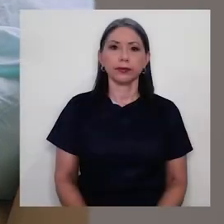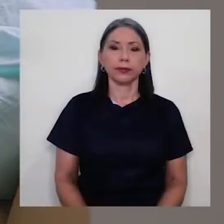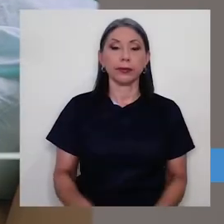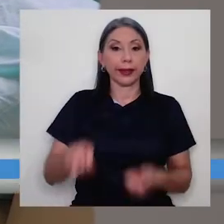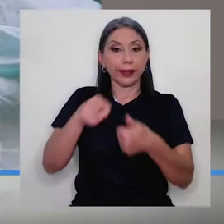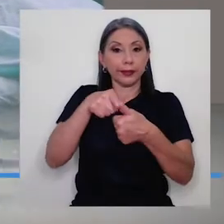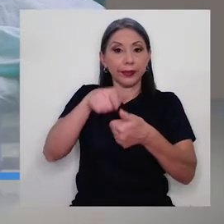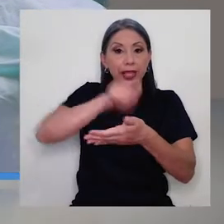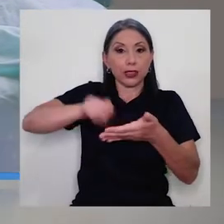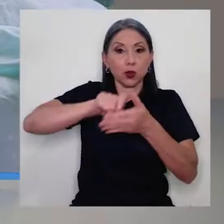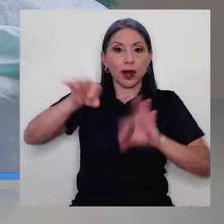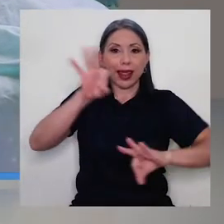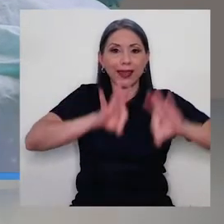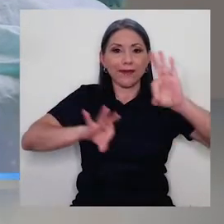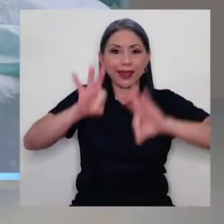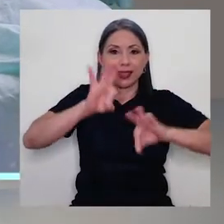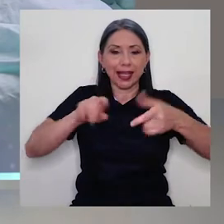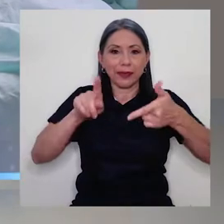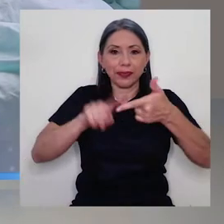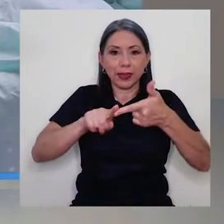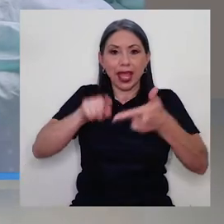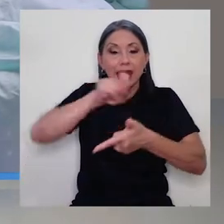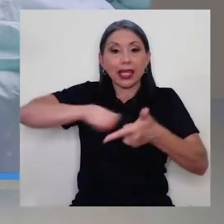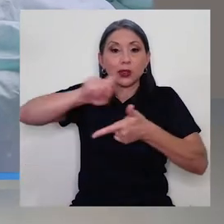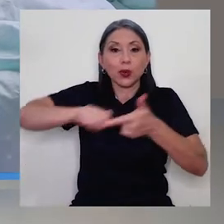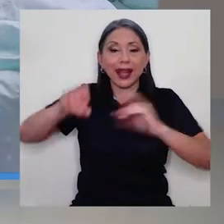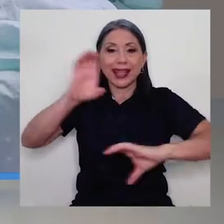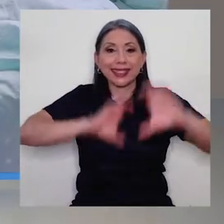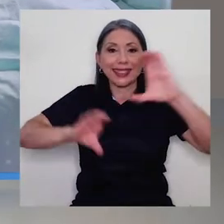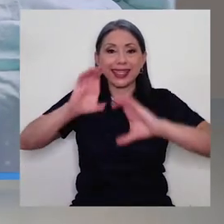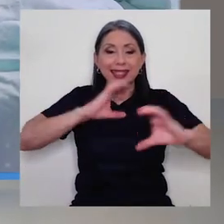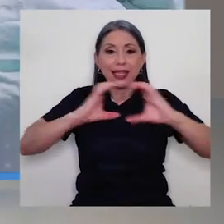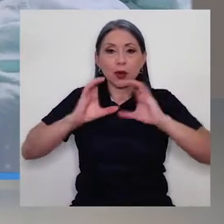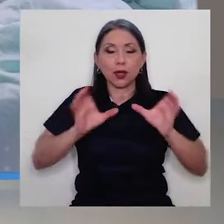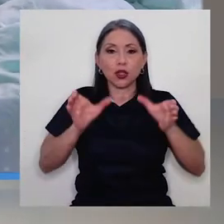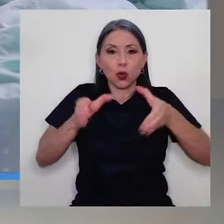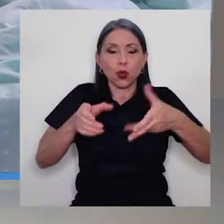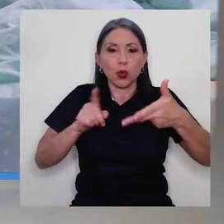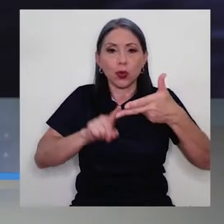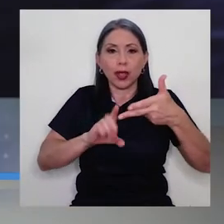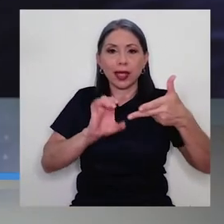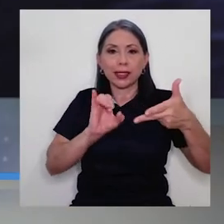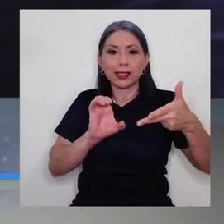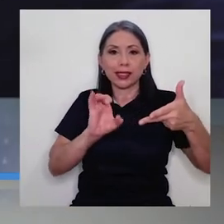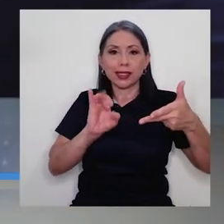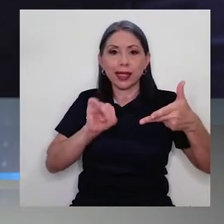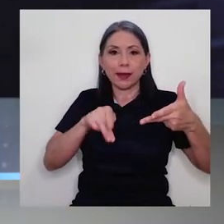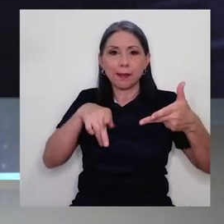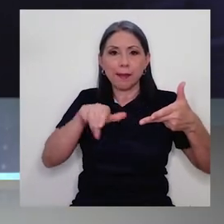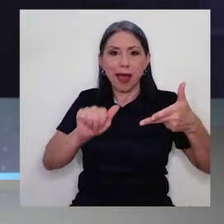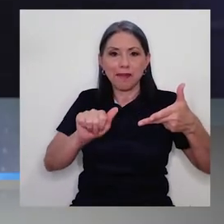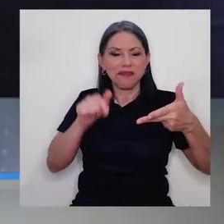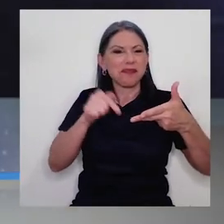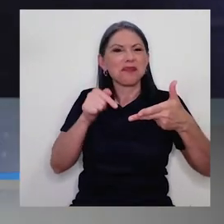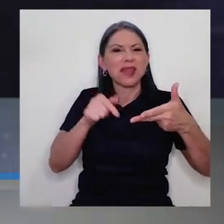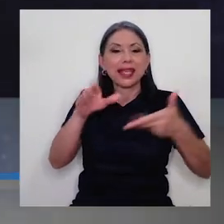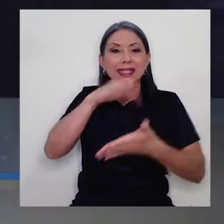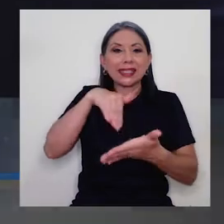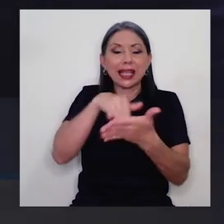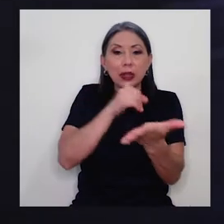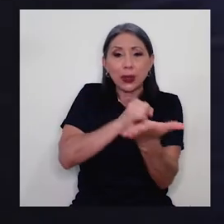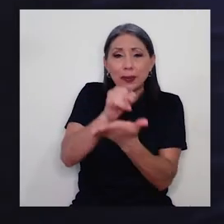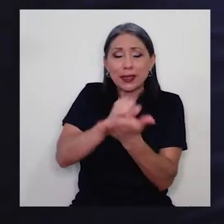La Escuela de Física, la Escuela de Ciencias de la Comunicación Colectiva y el CIMPA, el Centro de Investigaciones en